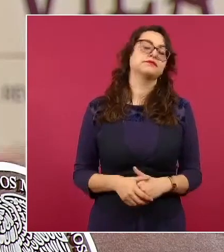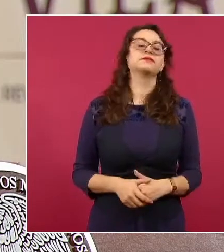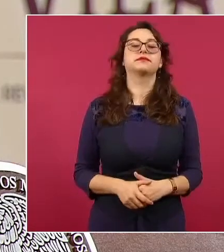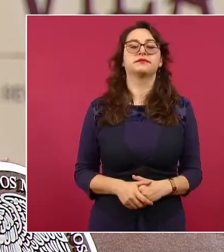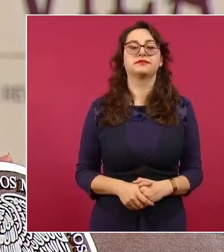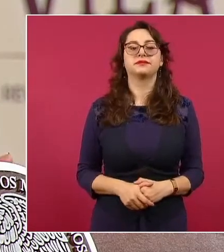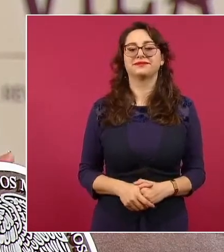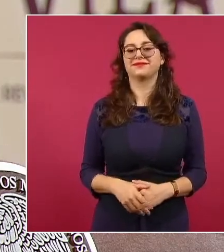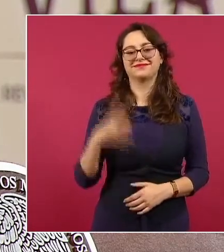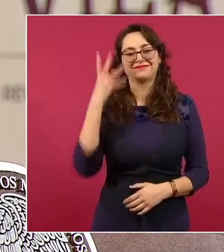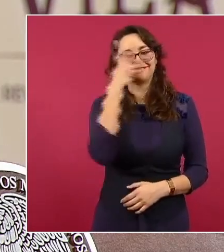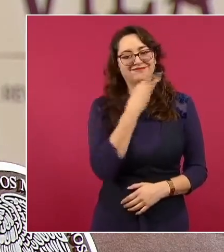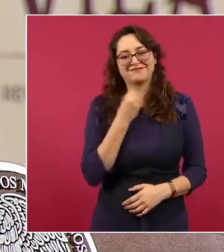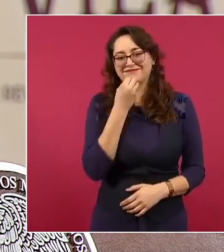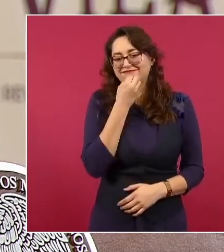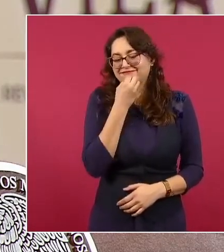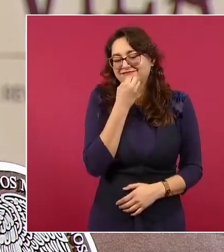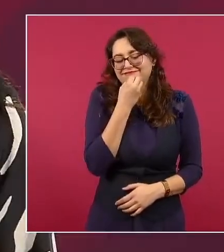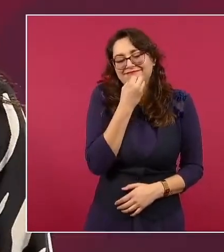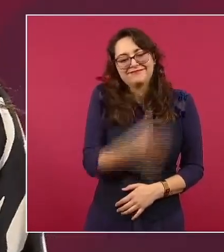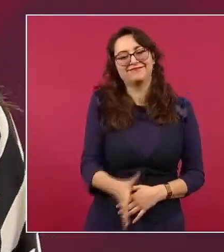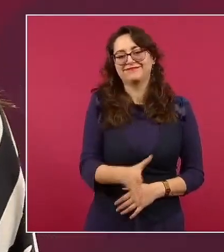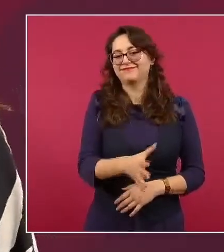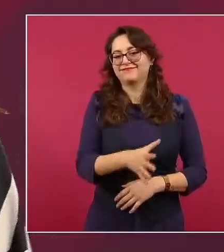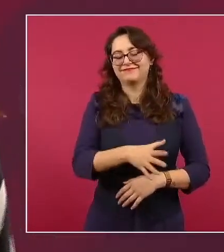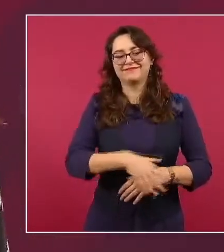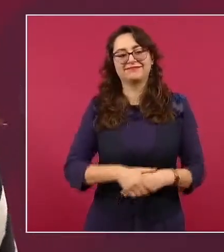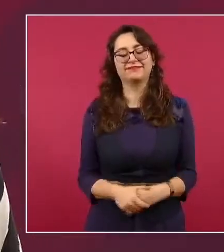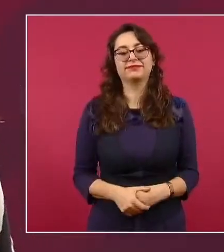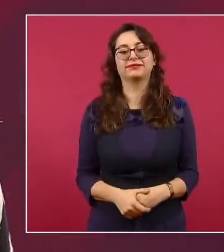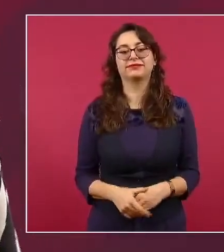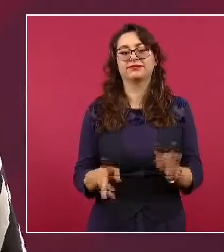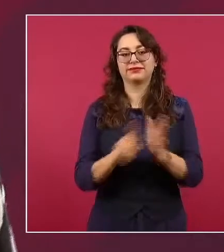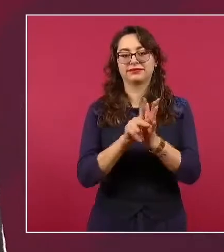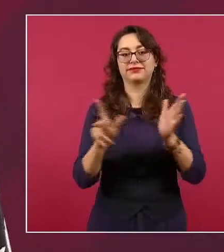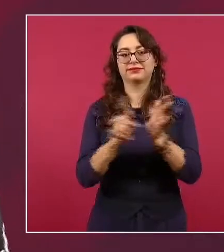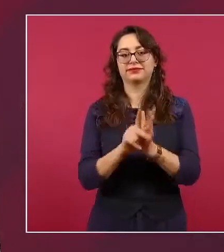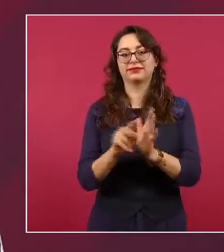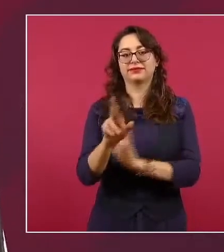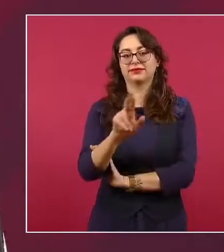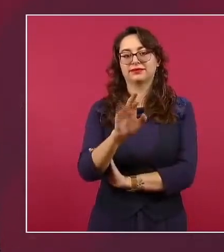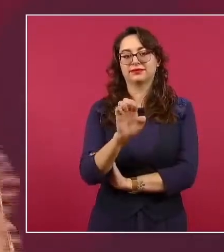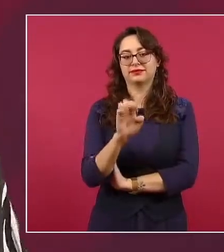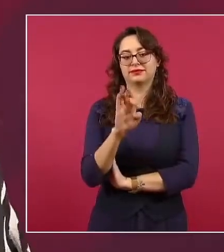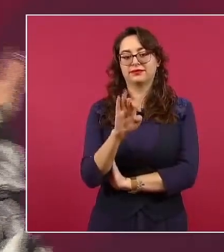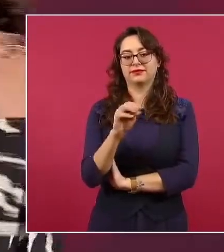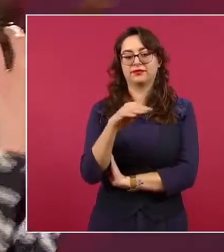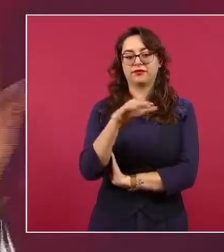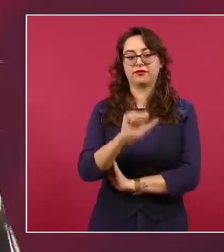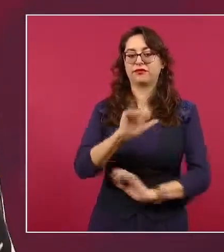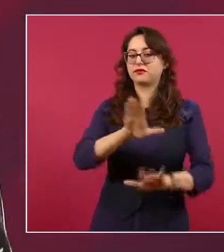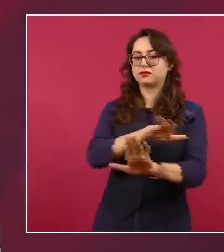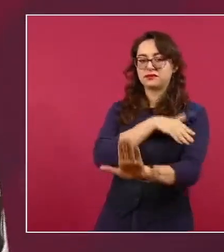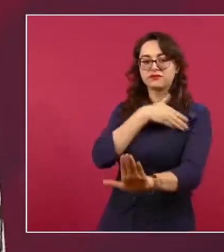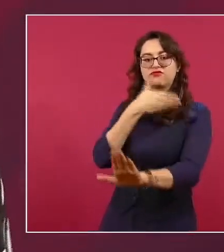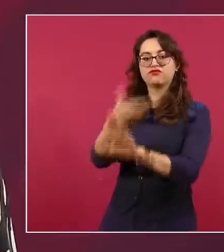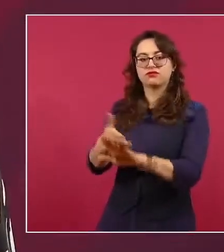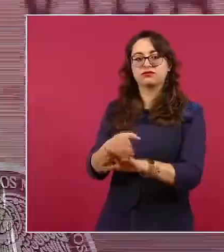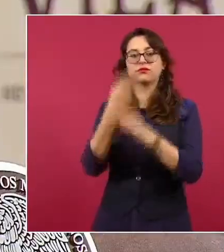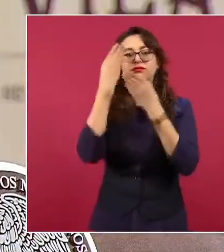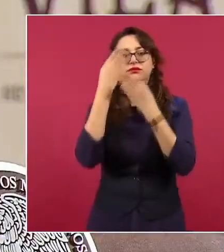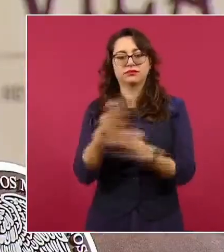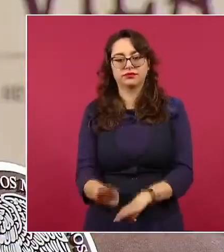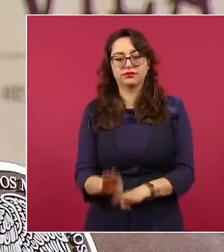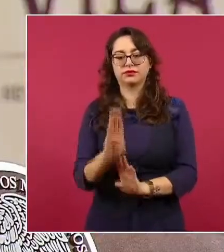Ay, esta es una joya. Reforma publica falsedades sobre el Banco del Bienestar. Otra vez.